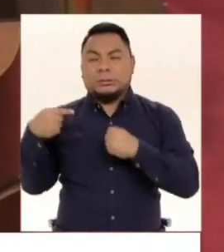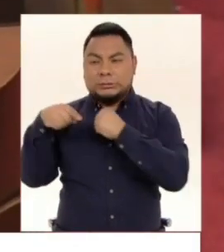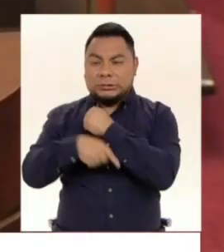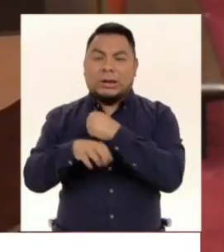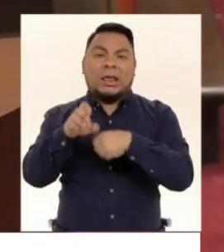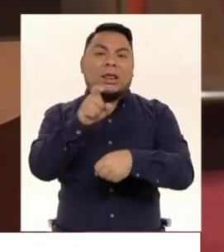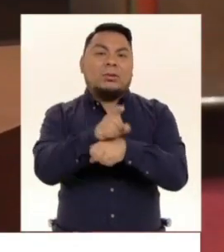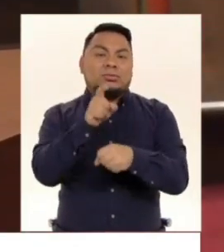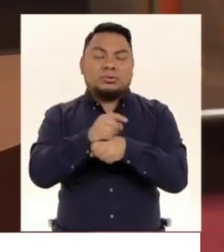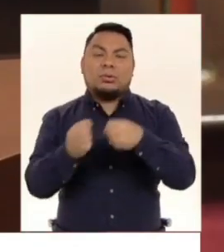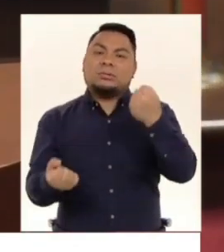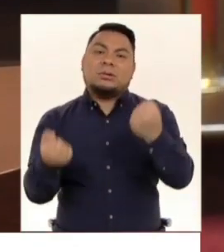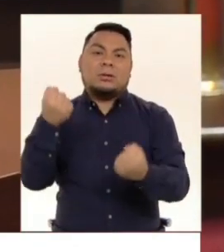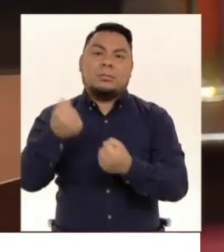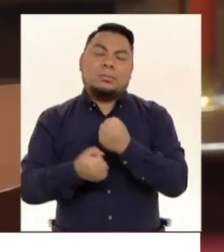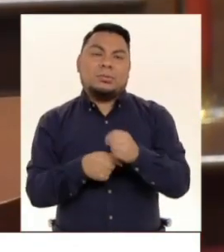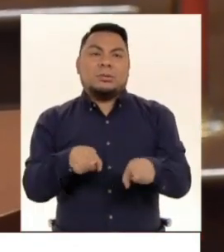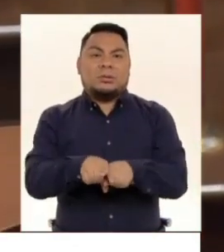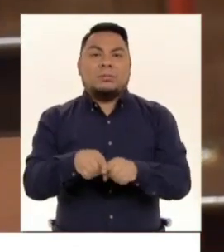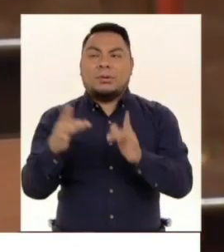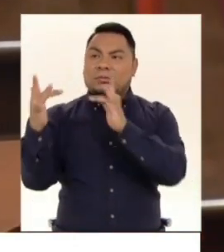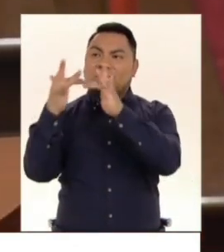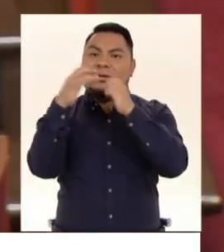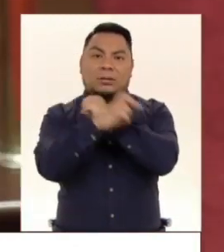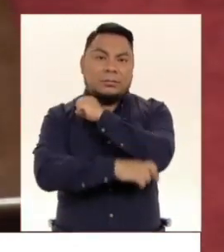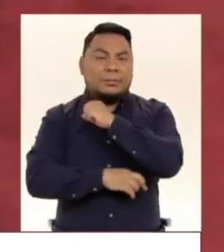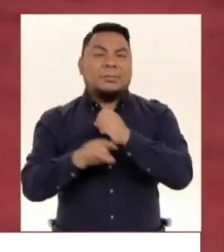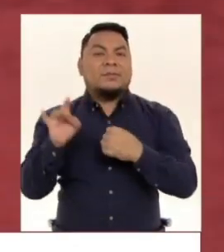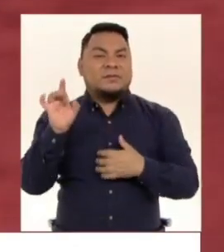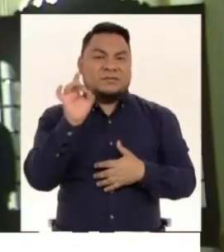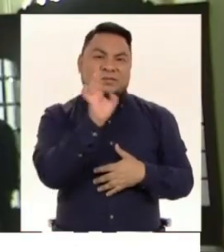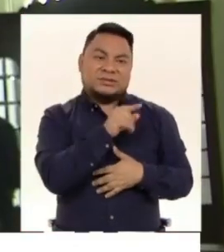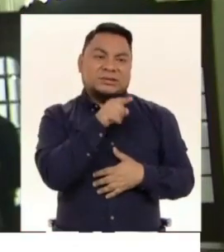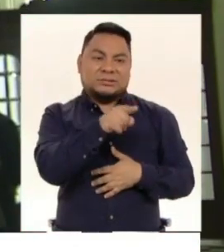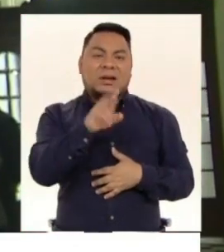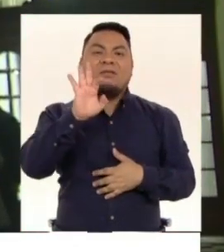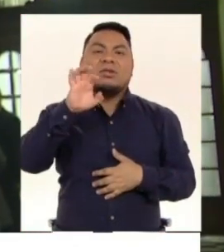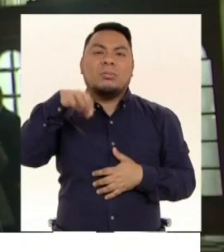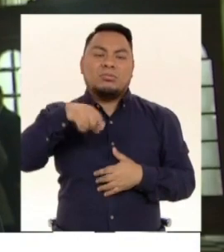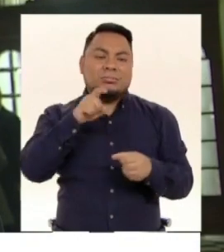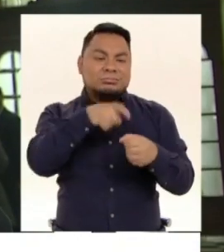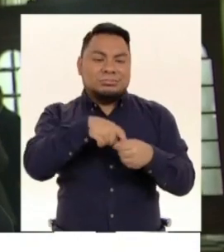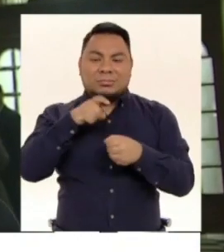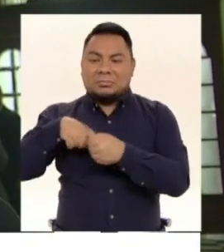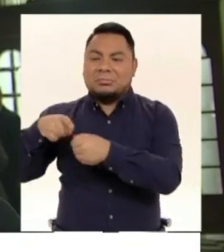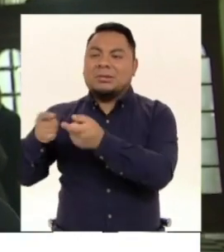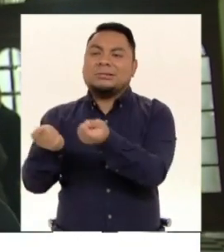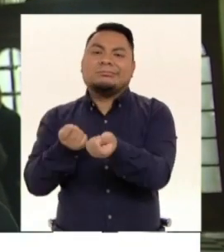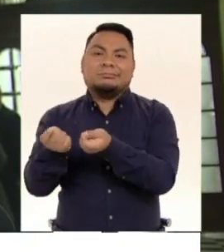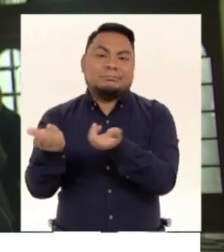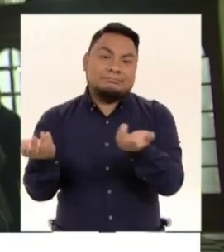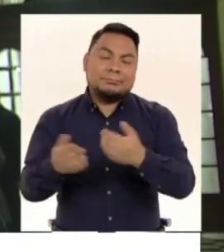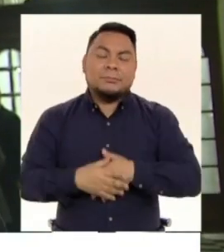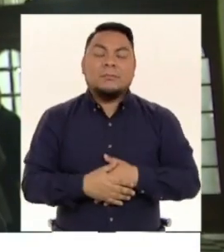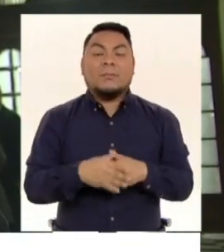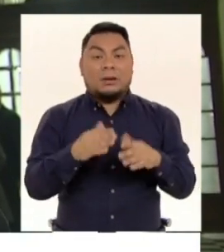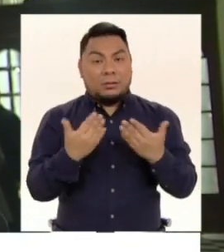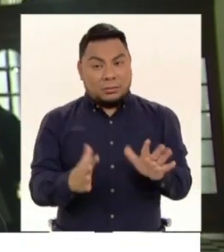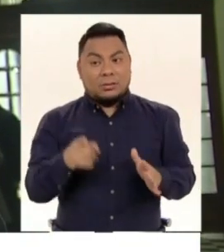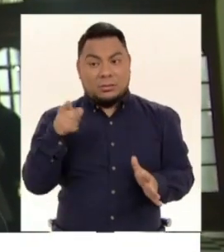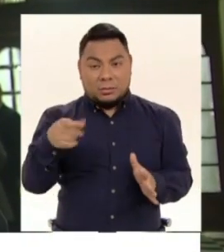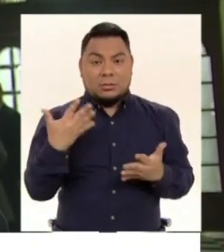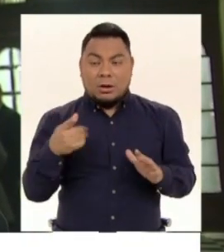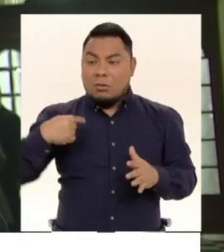Educación, Transportes, Relaciones Exteriores, entre otras. Las comisiones se dividen y se reparten al principio de la